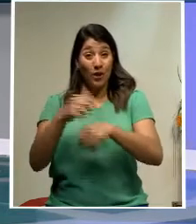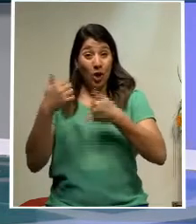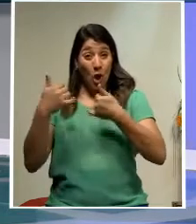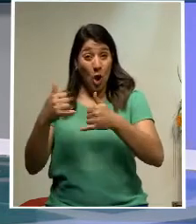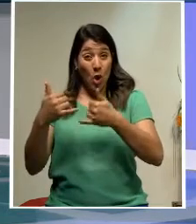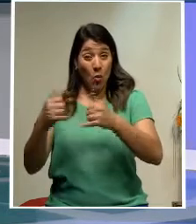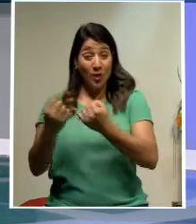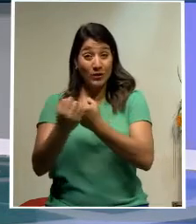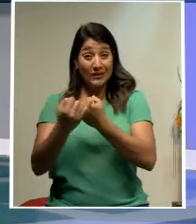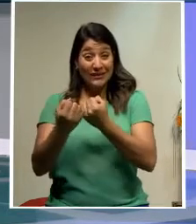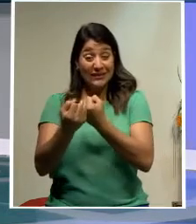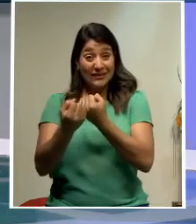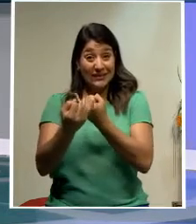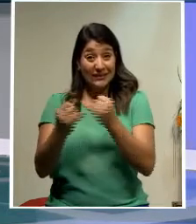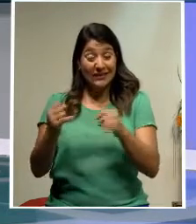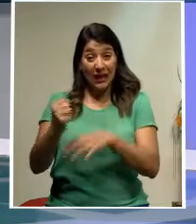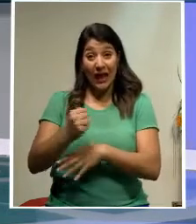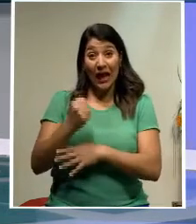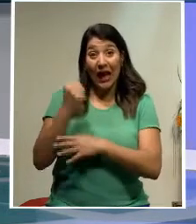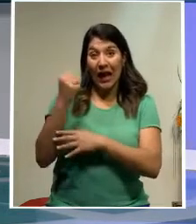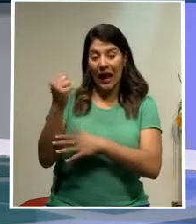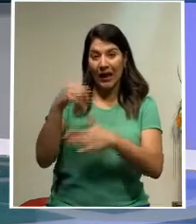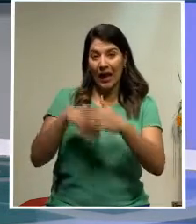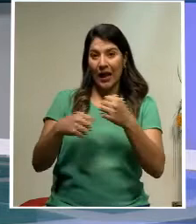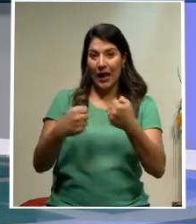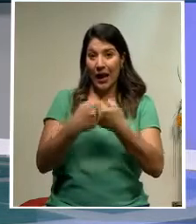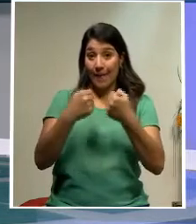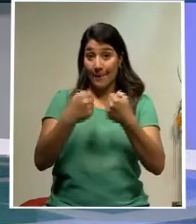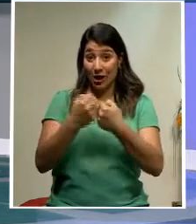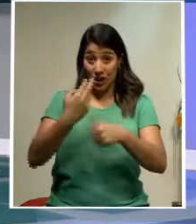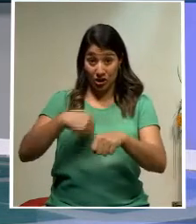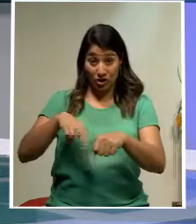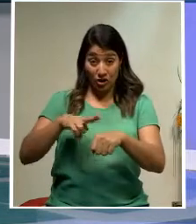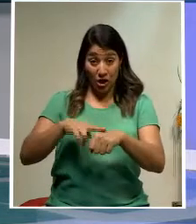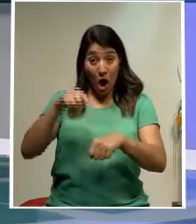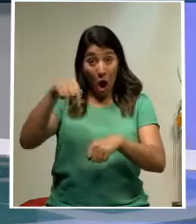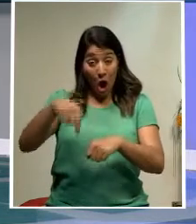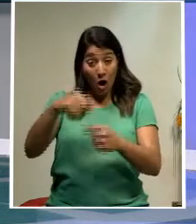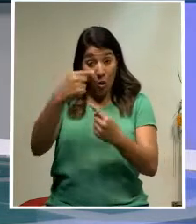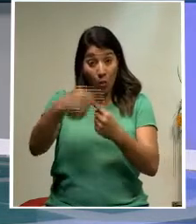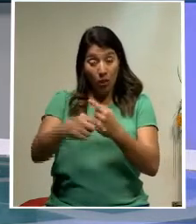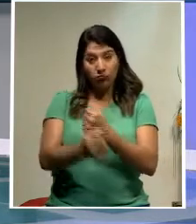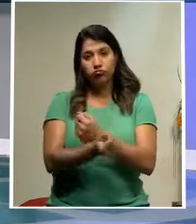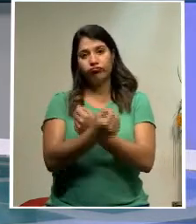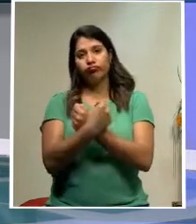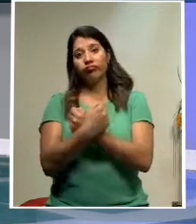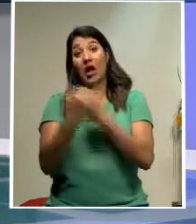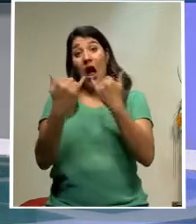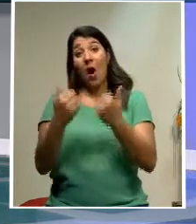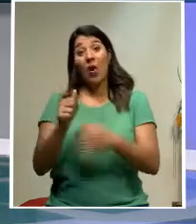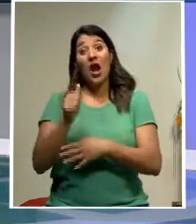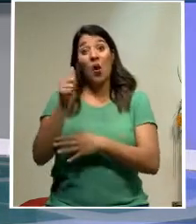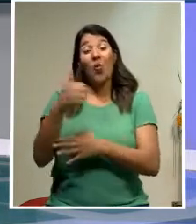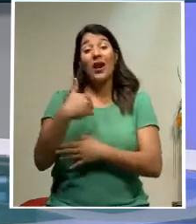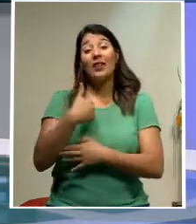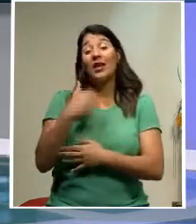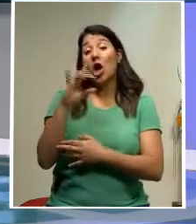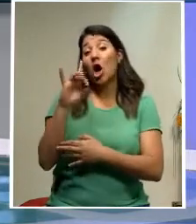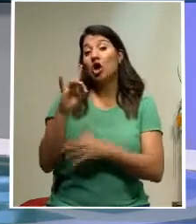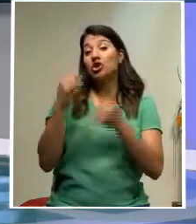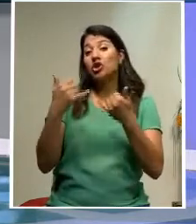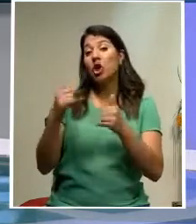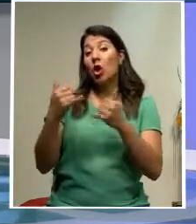victoria en el Campeonato Nacional. Tras la derrota ante Santos, los manudos acumulan 8 juegos